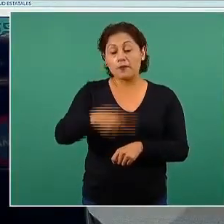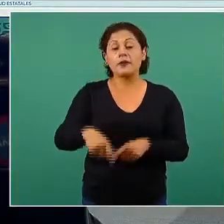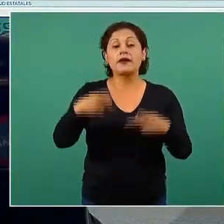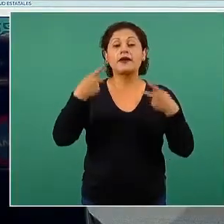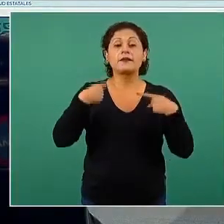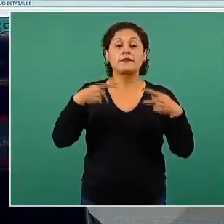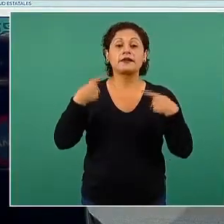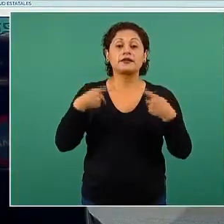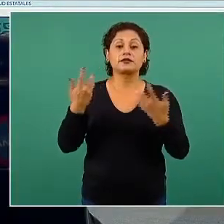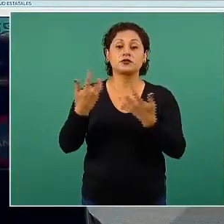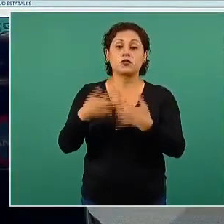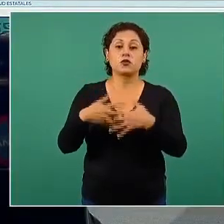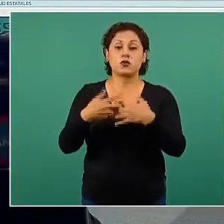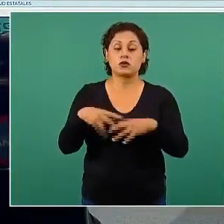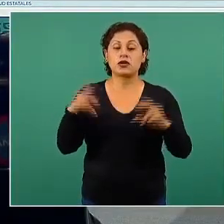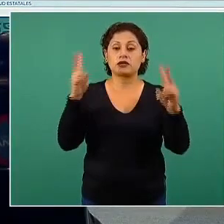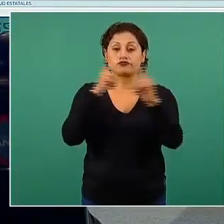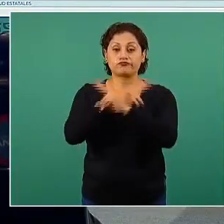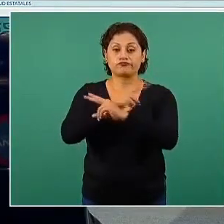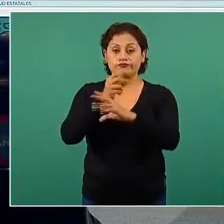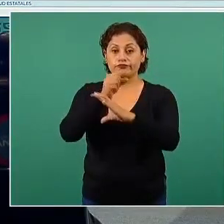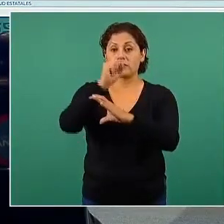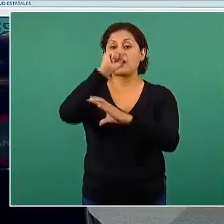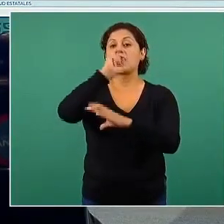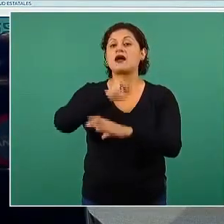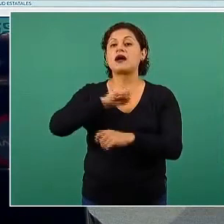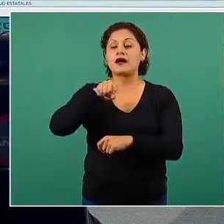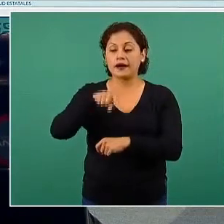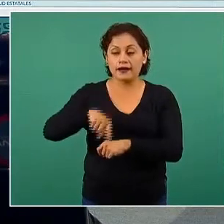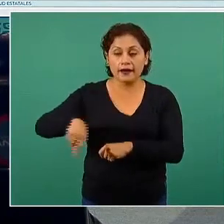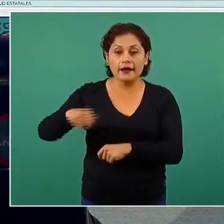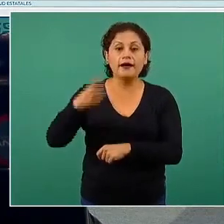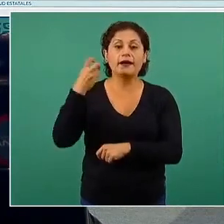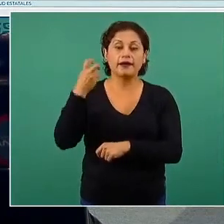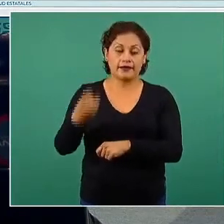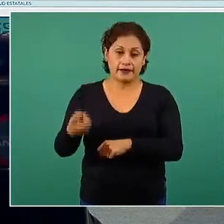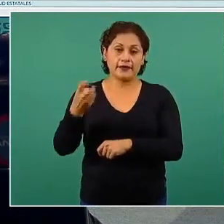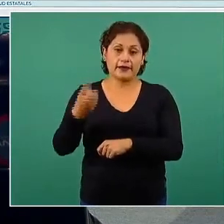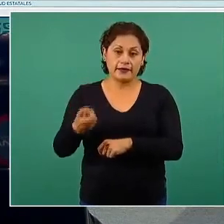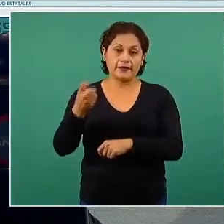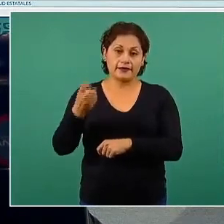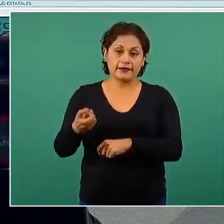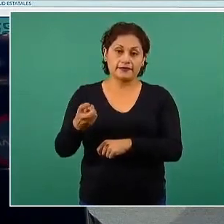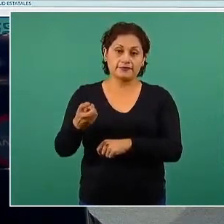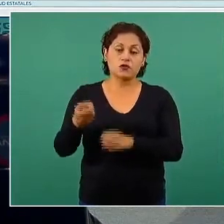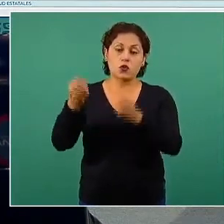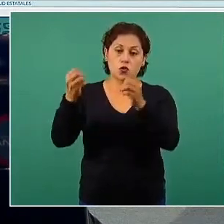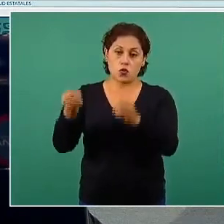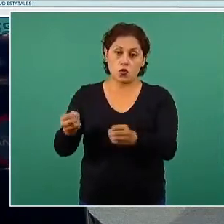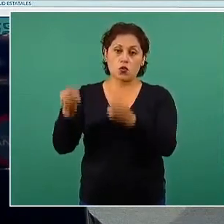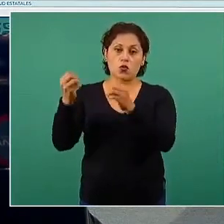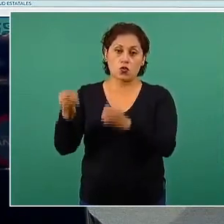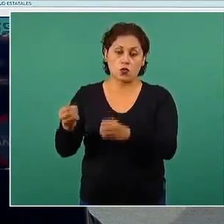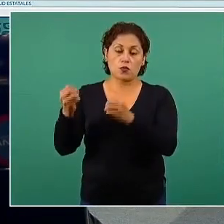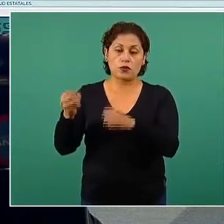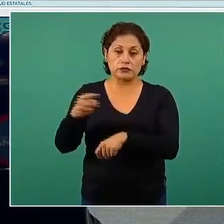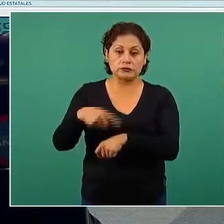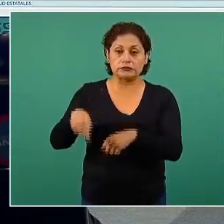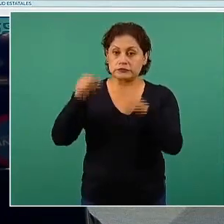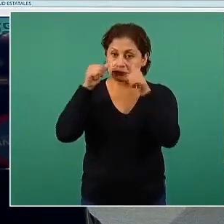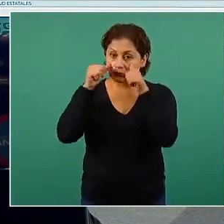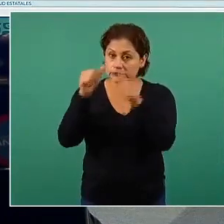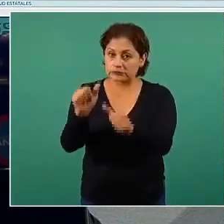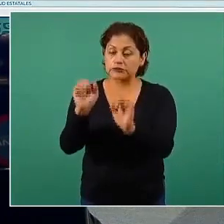con un respirador mecánico para atender a las personas que tienen infección respiratoria aguda grave y que sí requieren de cuidados